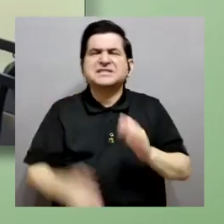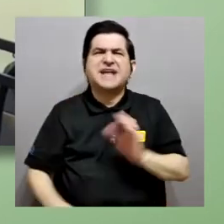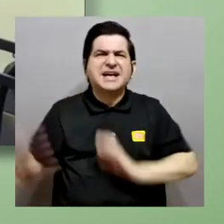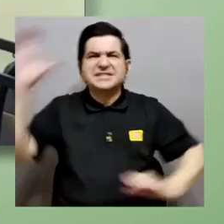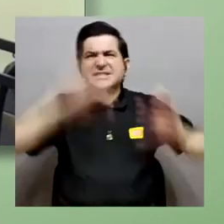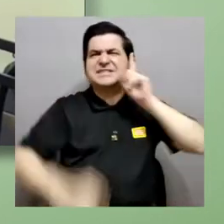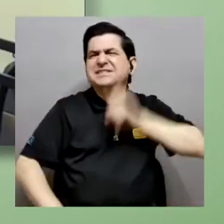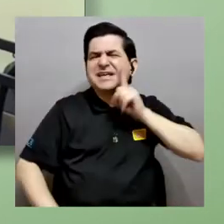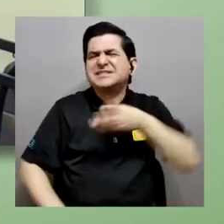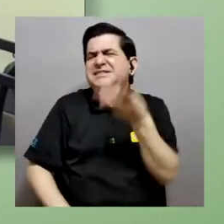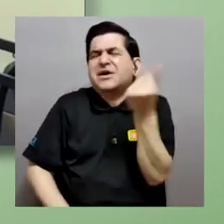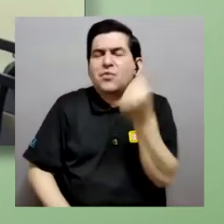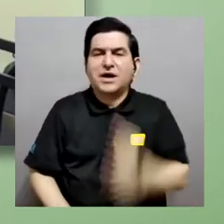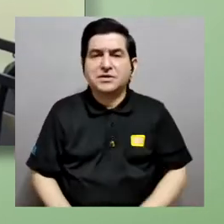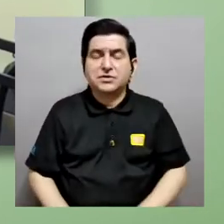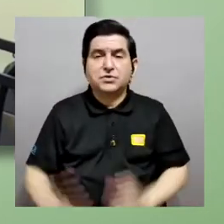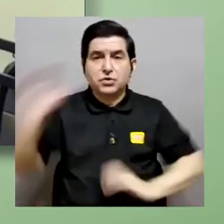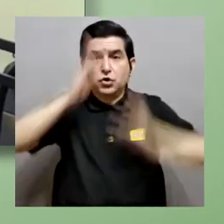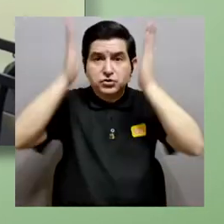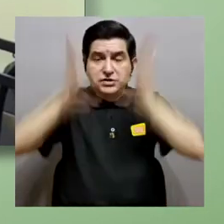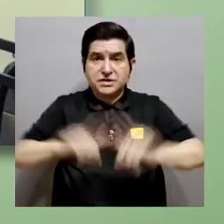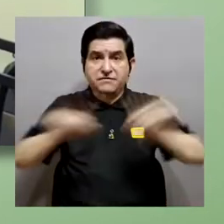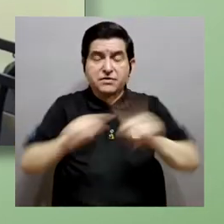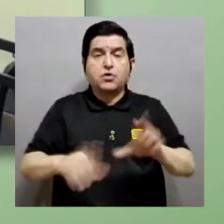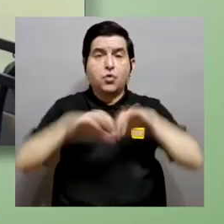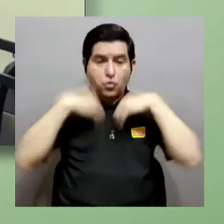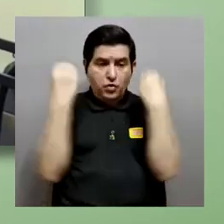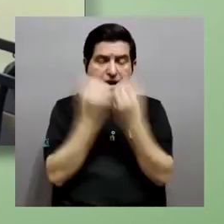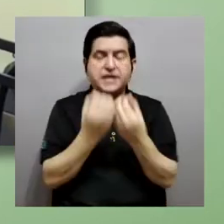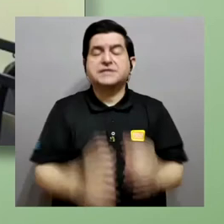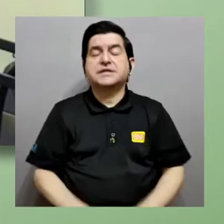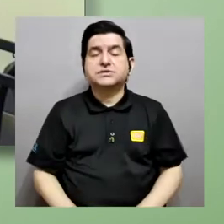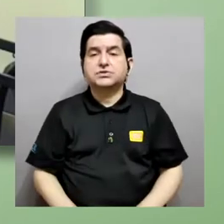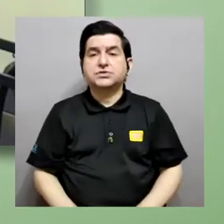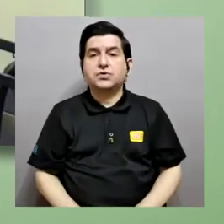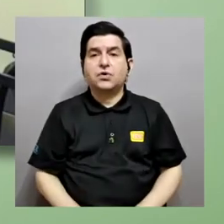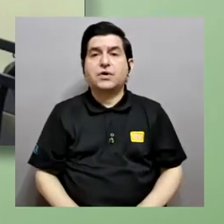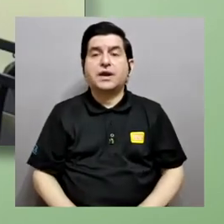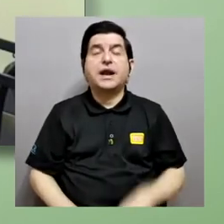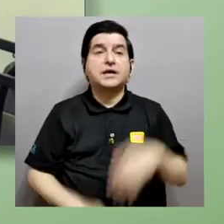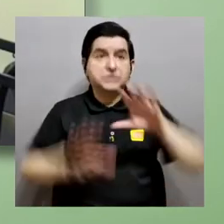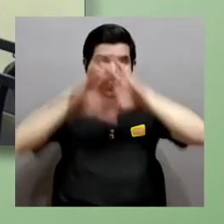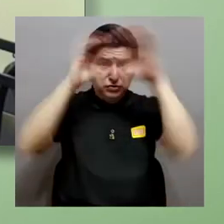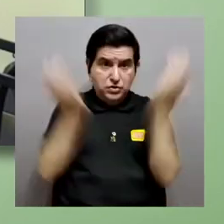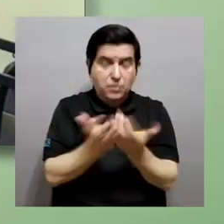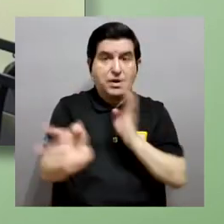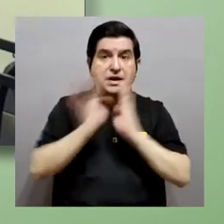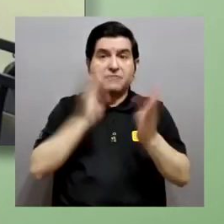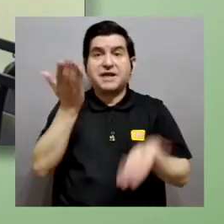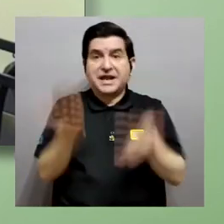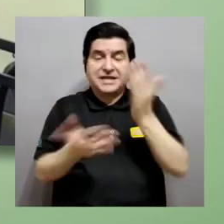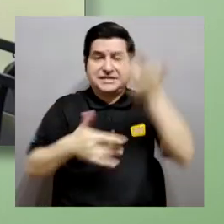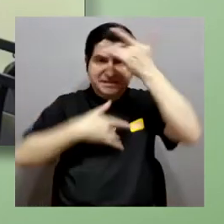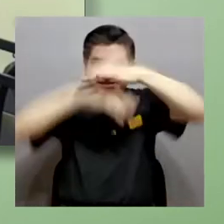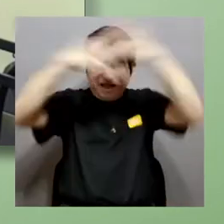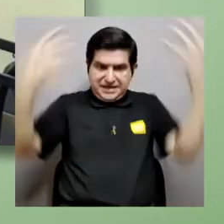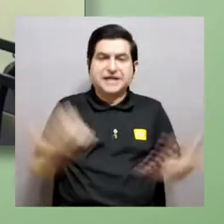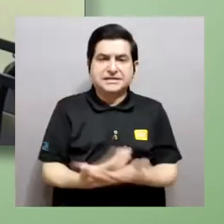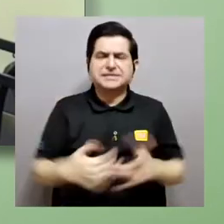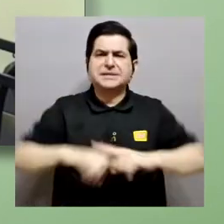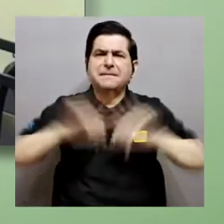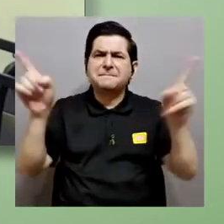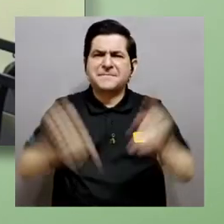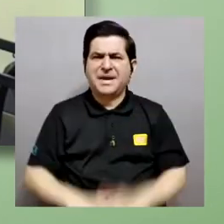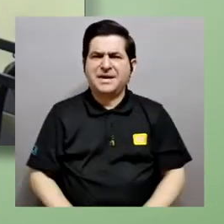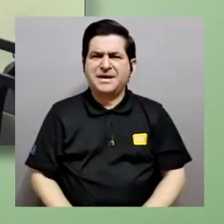ficción. Científicos de diversas organizaciones, tanto privadas como globales, nos hablaron sobre el desarrollo de una posible pandemia. Pero,